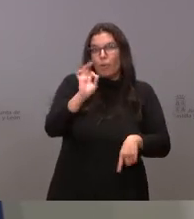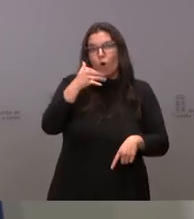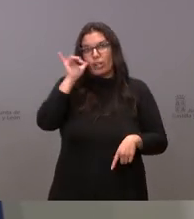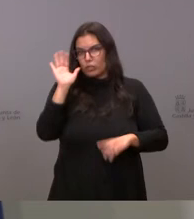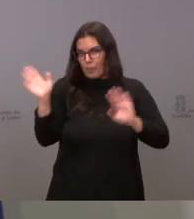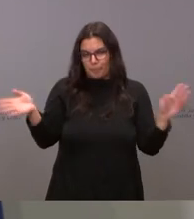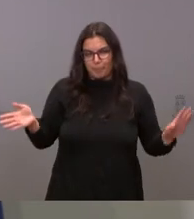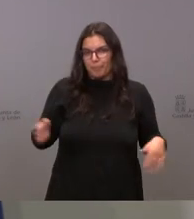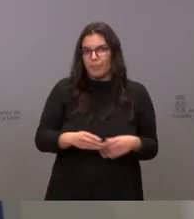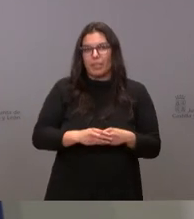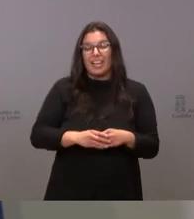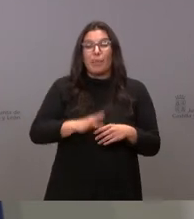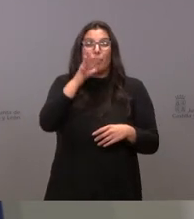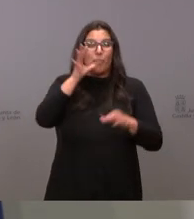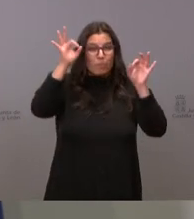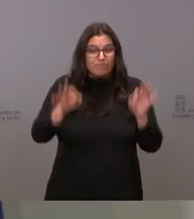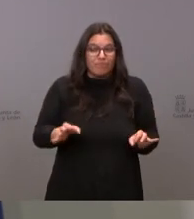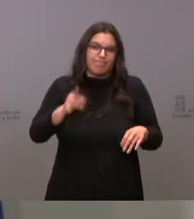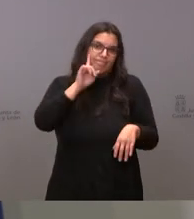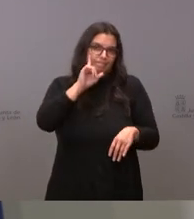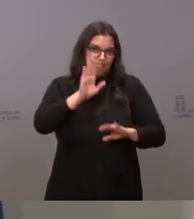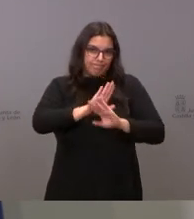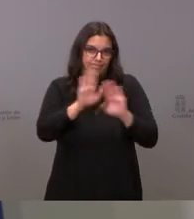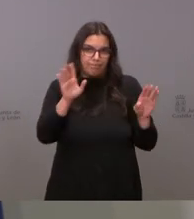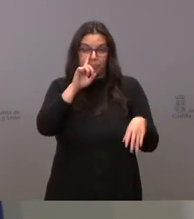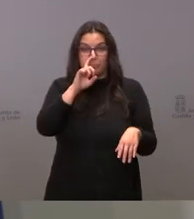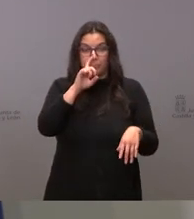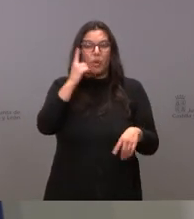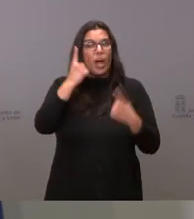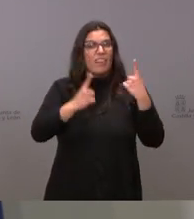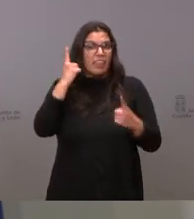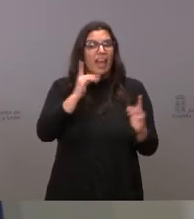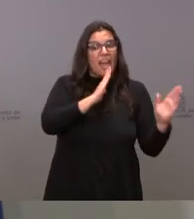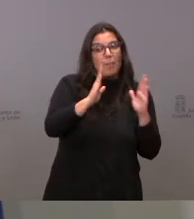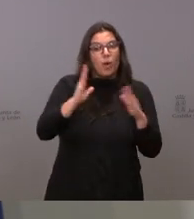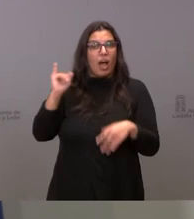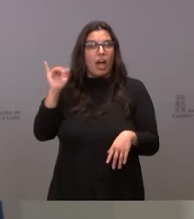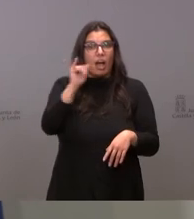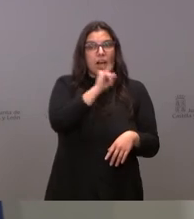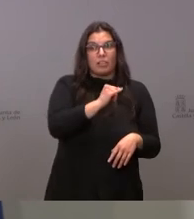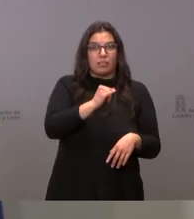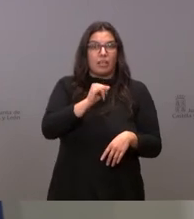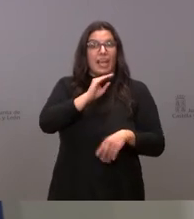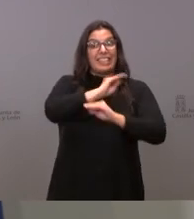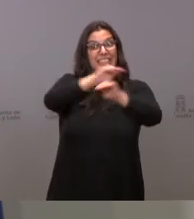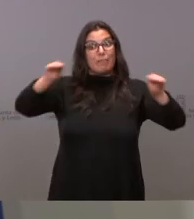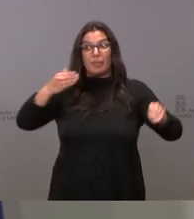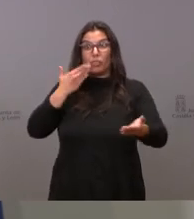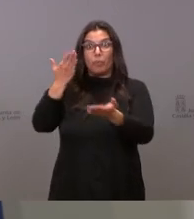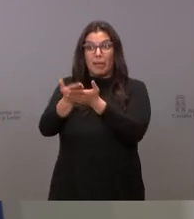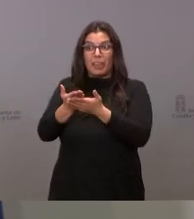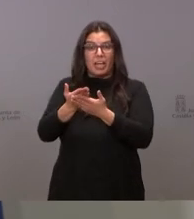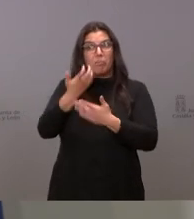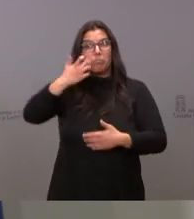No sabemos exactamente muy bien por qué ha ocurrido en esta ocasión pero ocurre con cierta periodicidad, tampoco es extraordinario que hagamos llamamientos, ya los hemos hecho